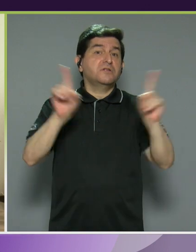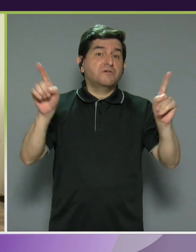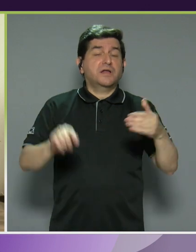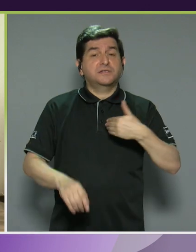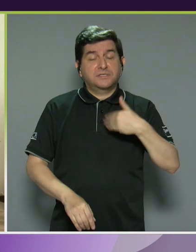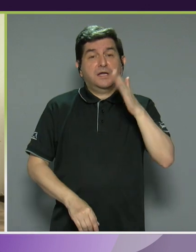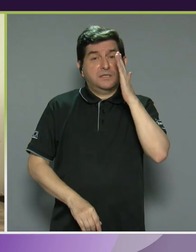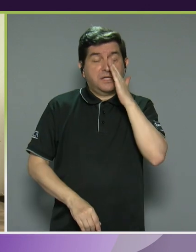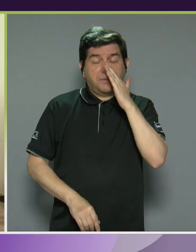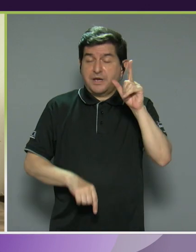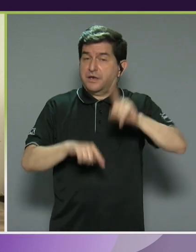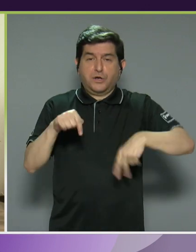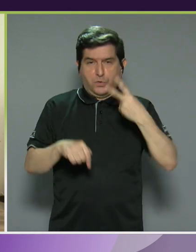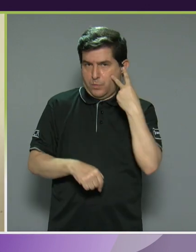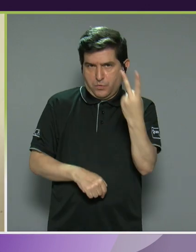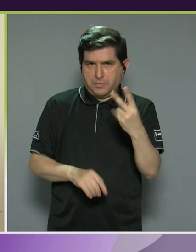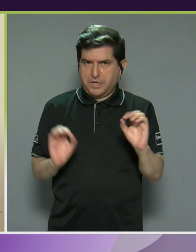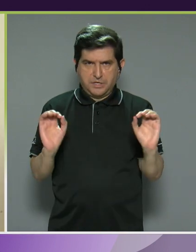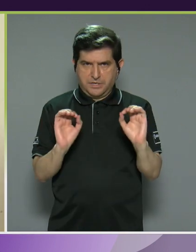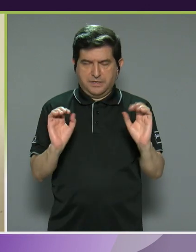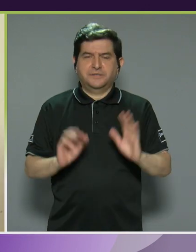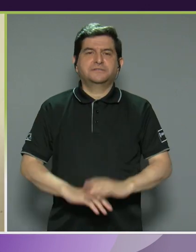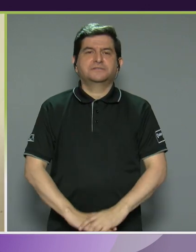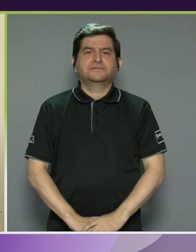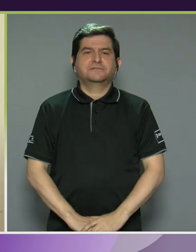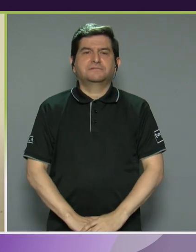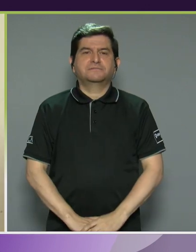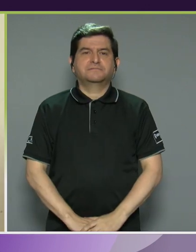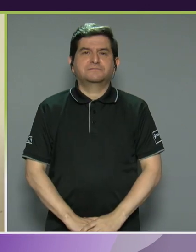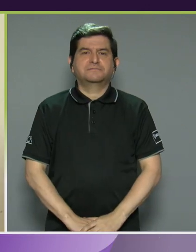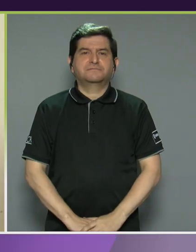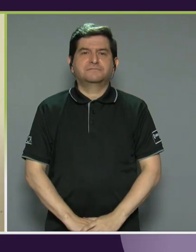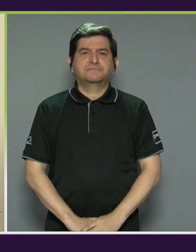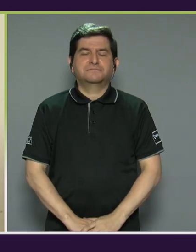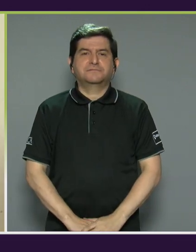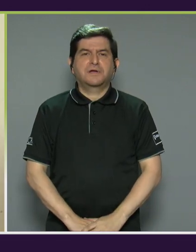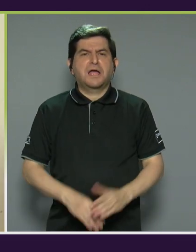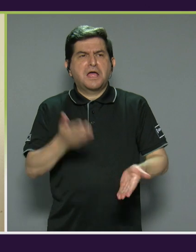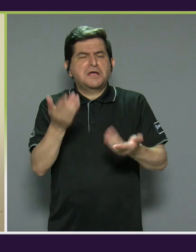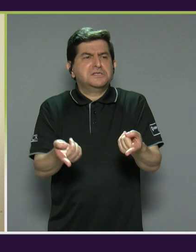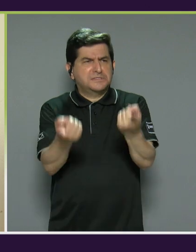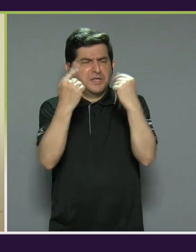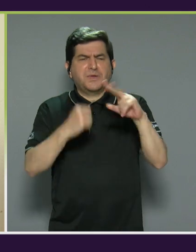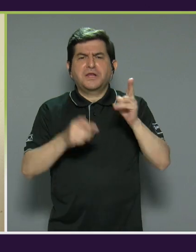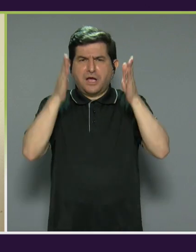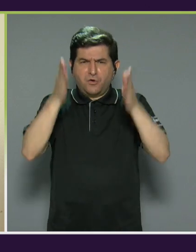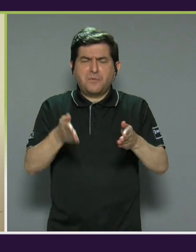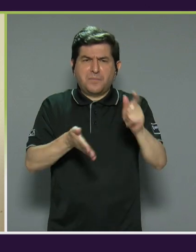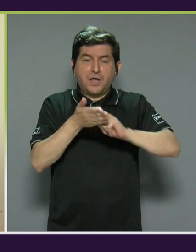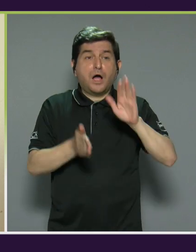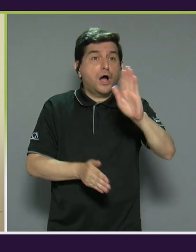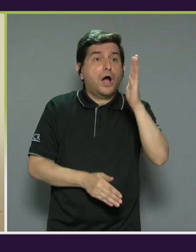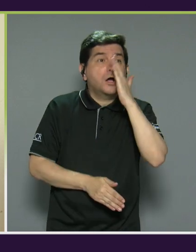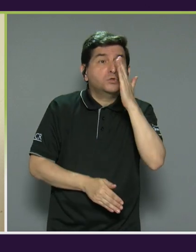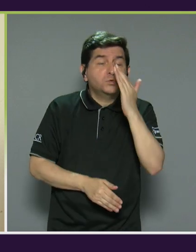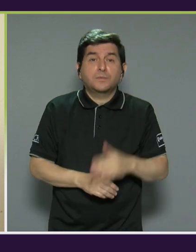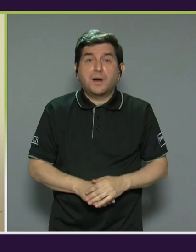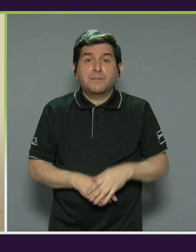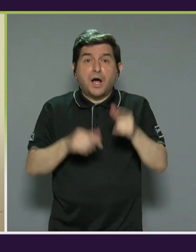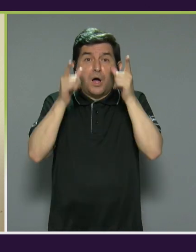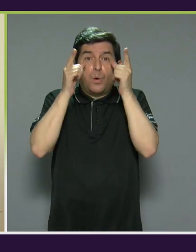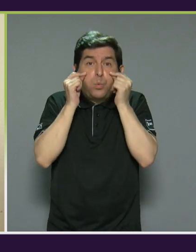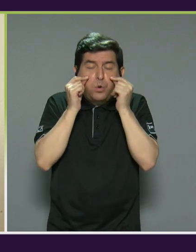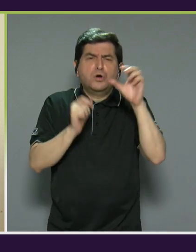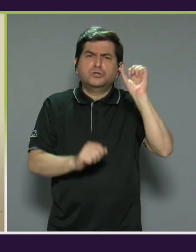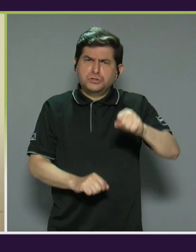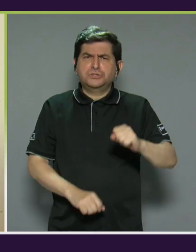tenían una mamá que no veía, ¿verdad? Inclusive cuando traían compañeritos de la escuela, ay, su mamá es ciega, sí,